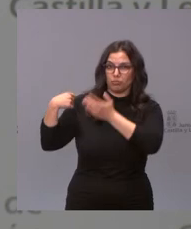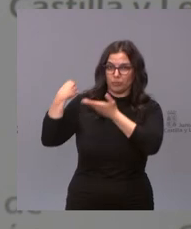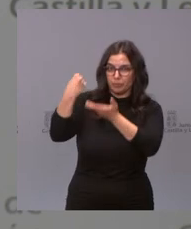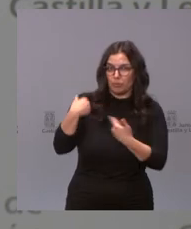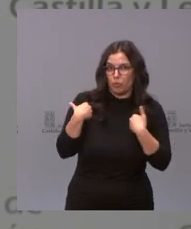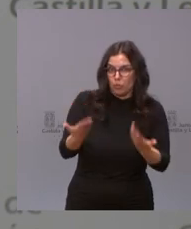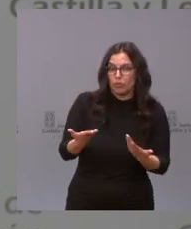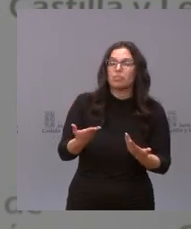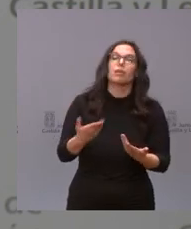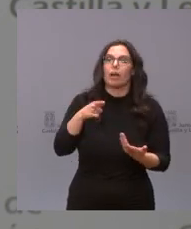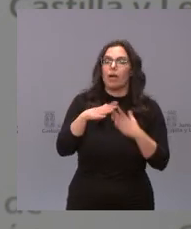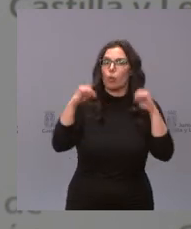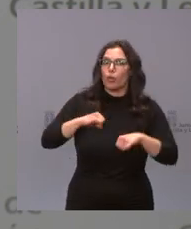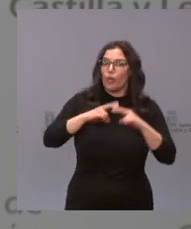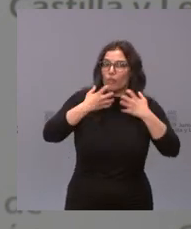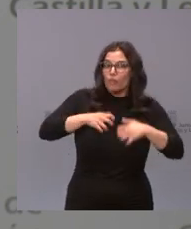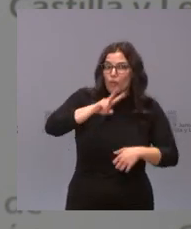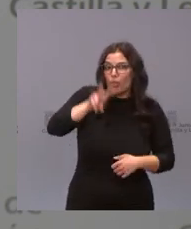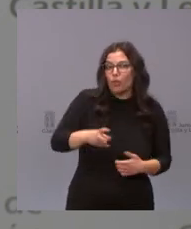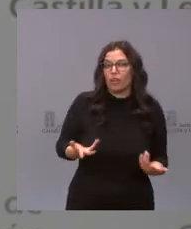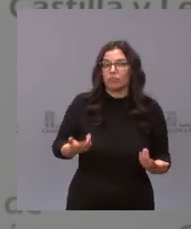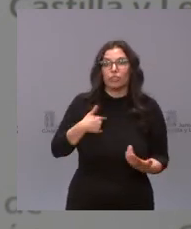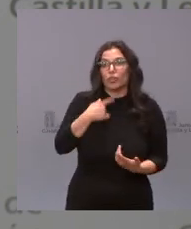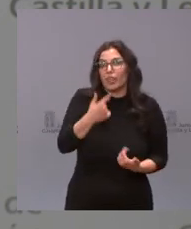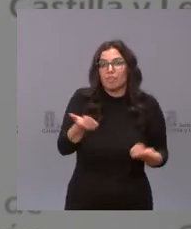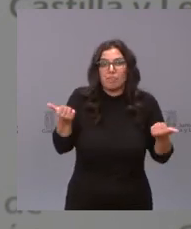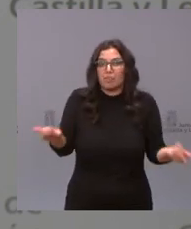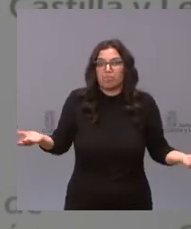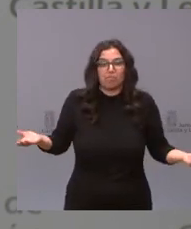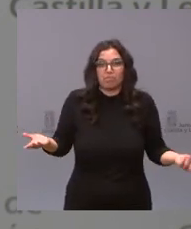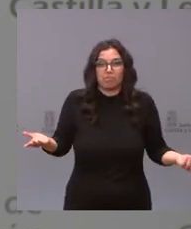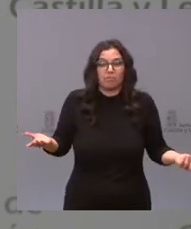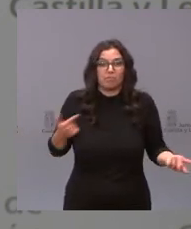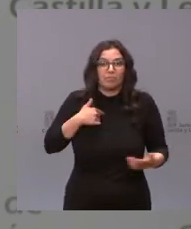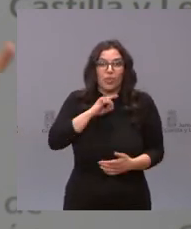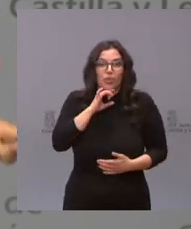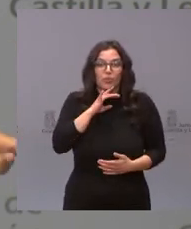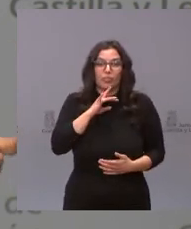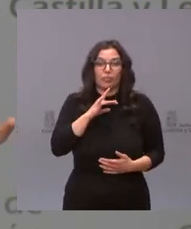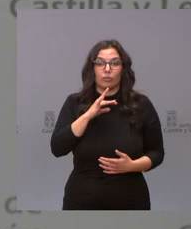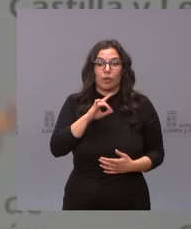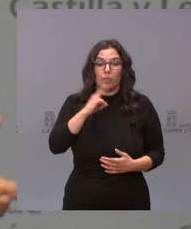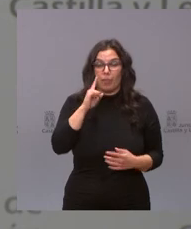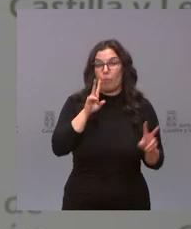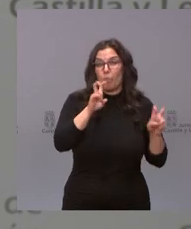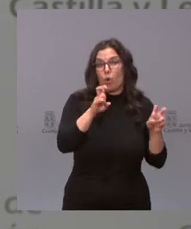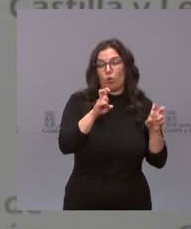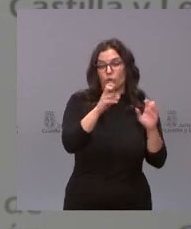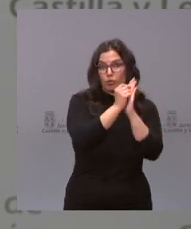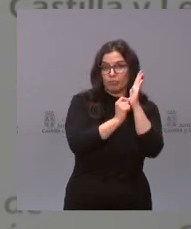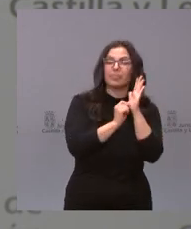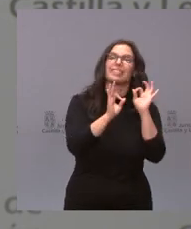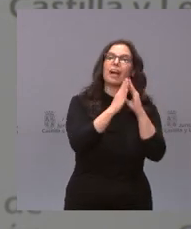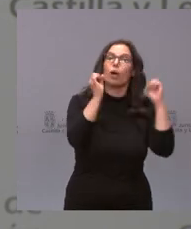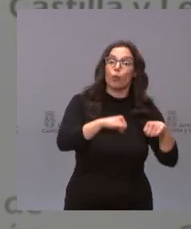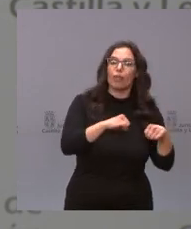donaciones es un acuerdo que funciona y yo no le puedo decir otra cosa que la satisfacción no solo con el acuerdo original con el contenido del acuerdo sino